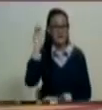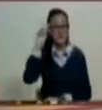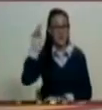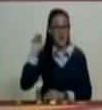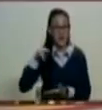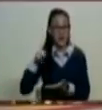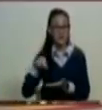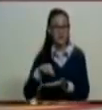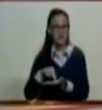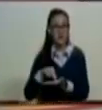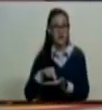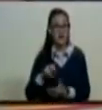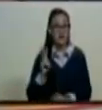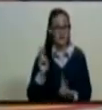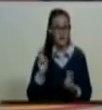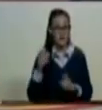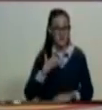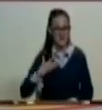Constituyente.